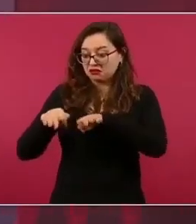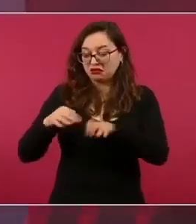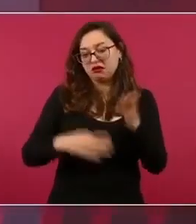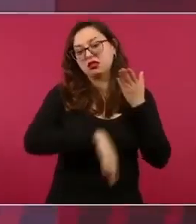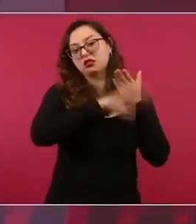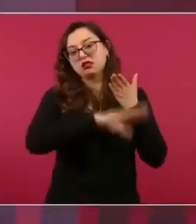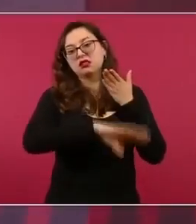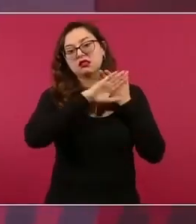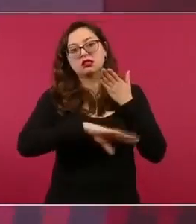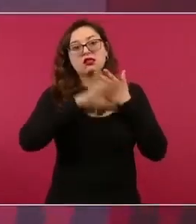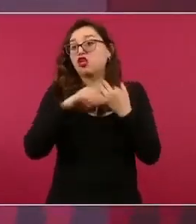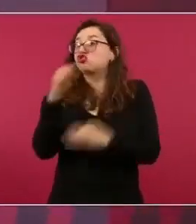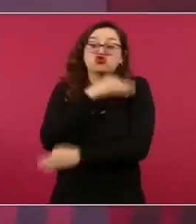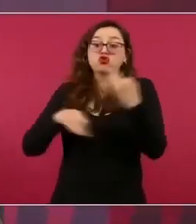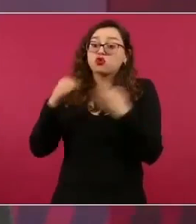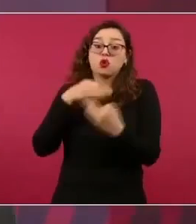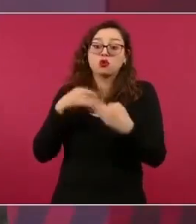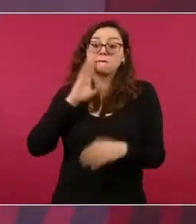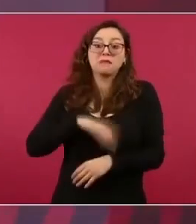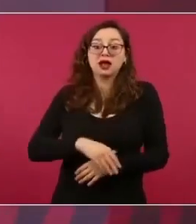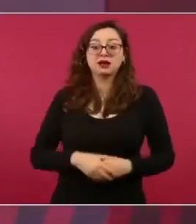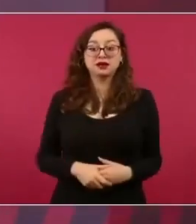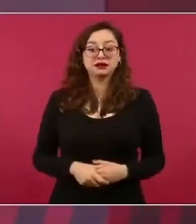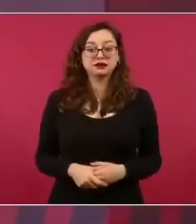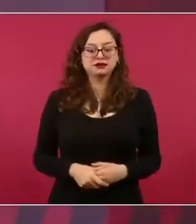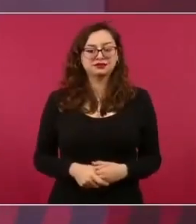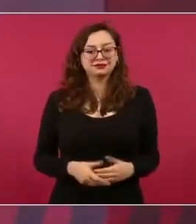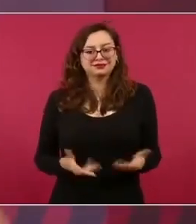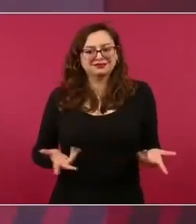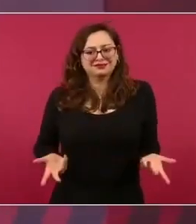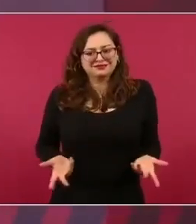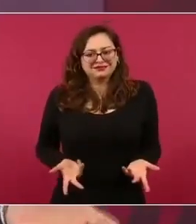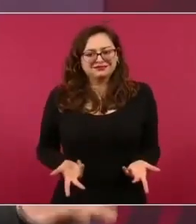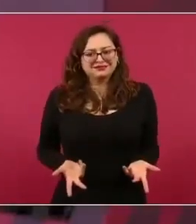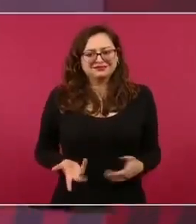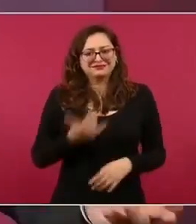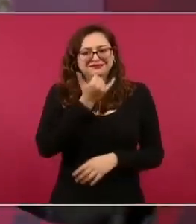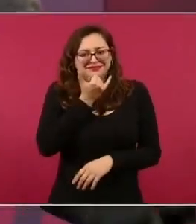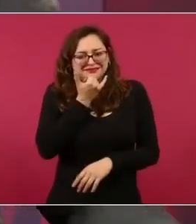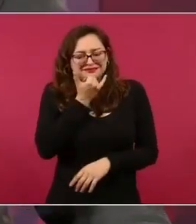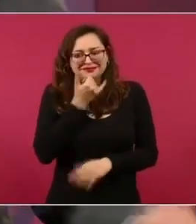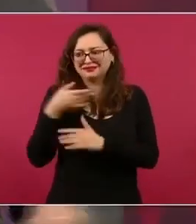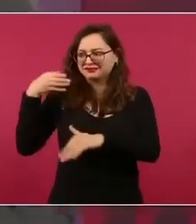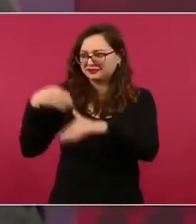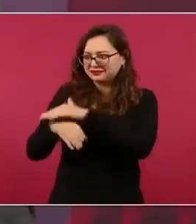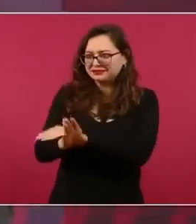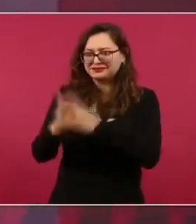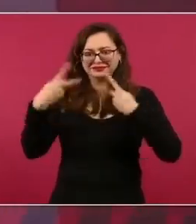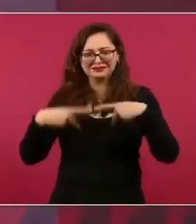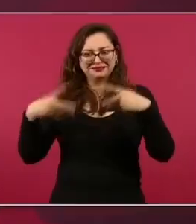utilizar la Guardia Nacional si se trata de proteger a la gente del metro?